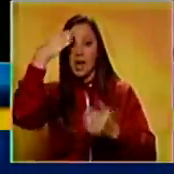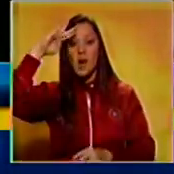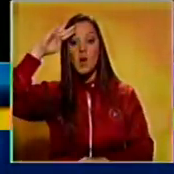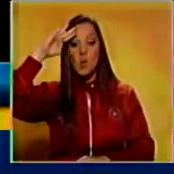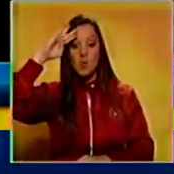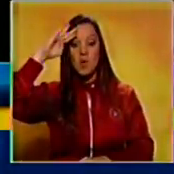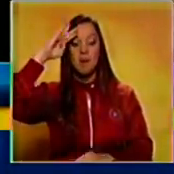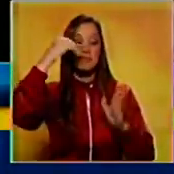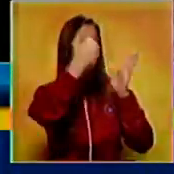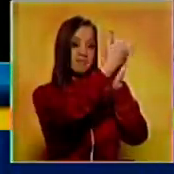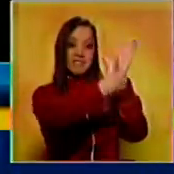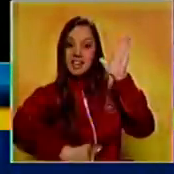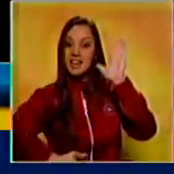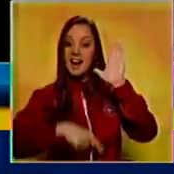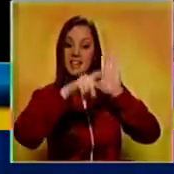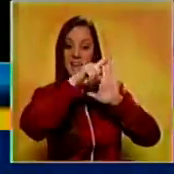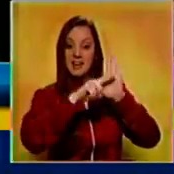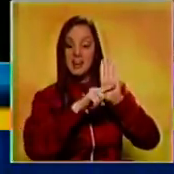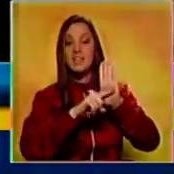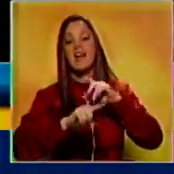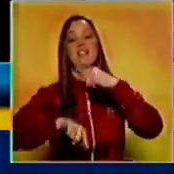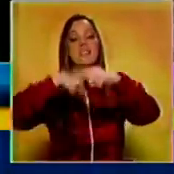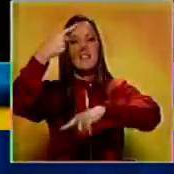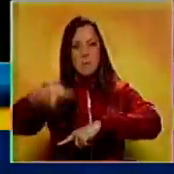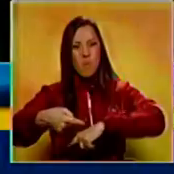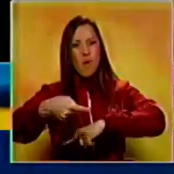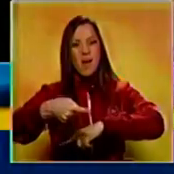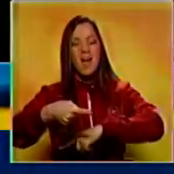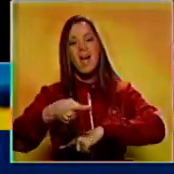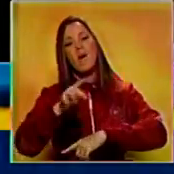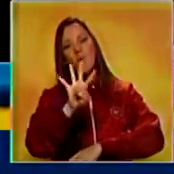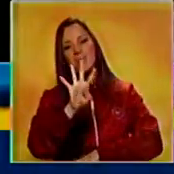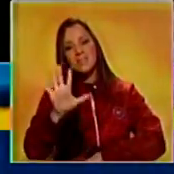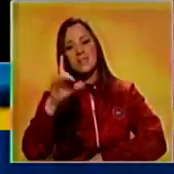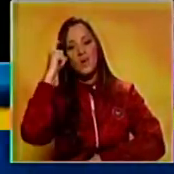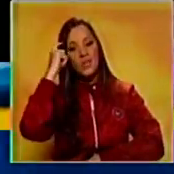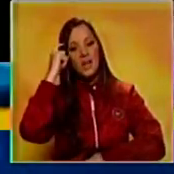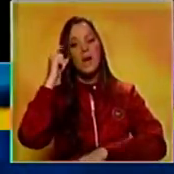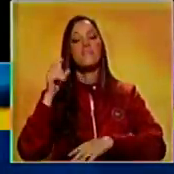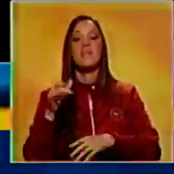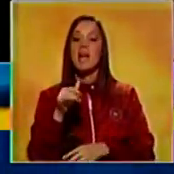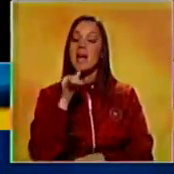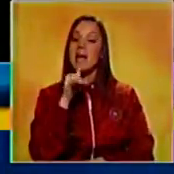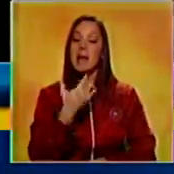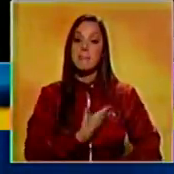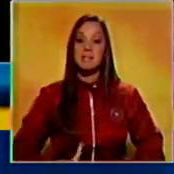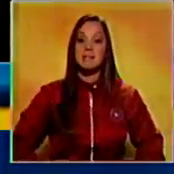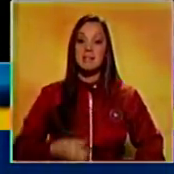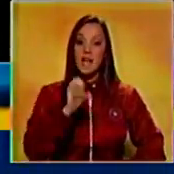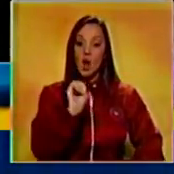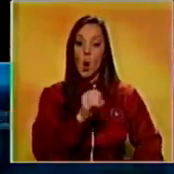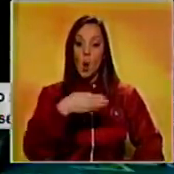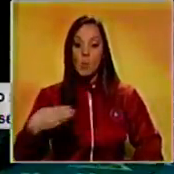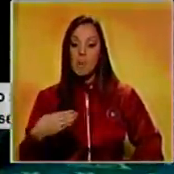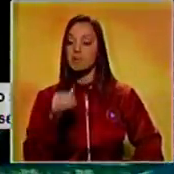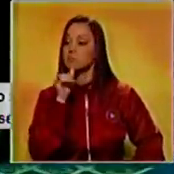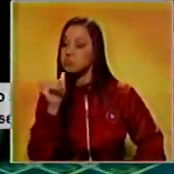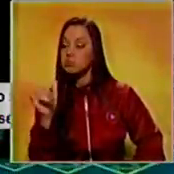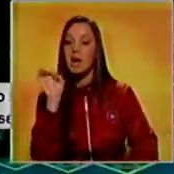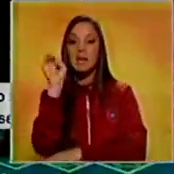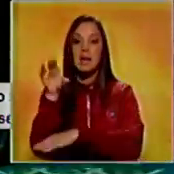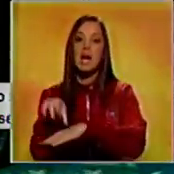oficialmente de la lista 45 días después de que el mensaje del presidente Obama llegue al Congreso según lo prevé la